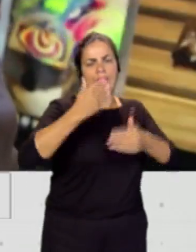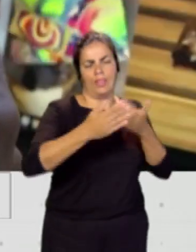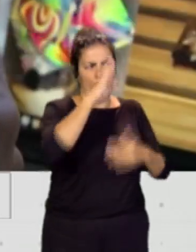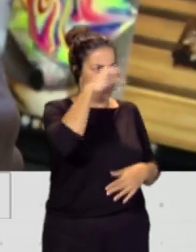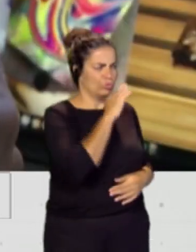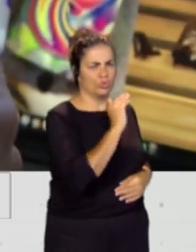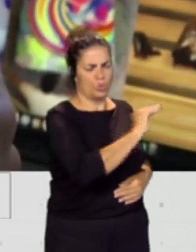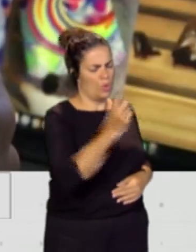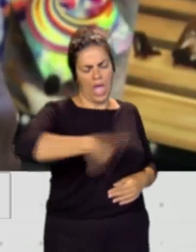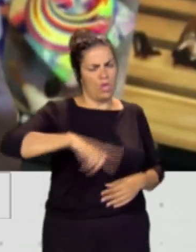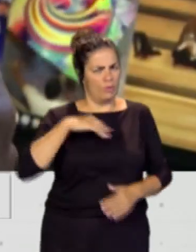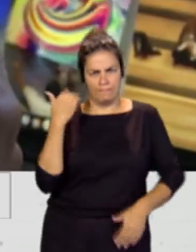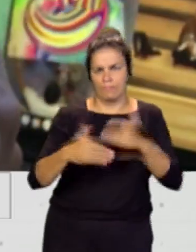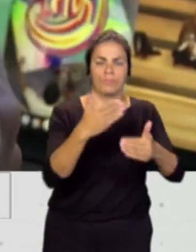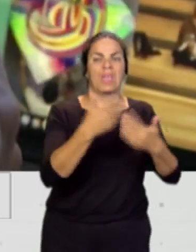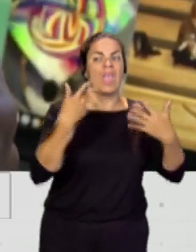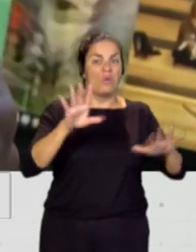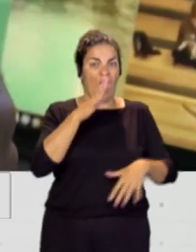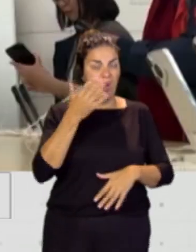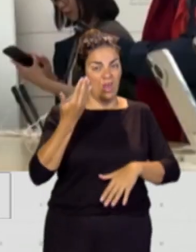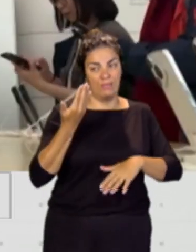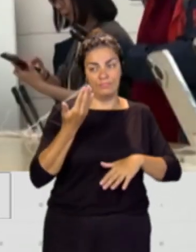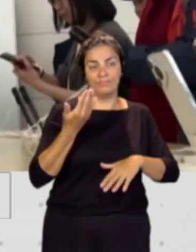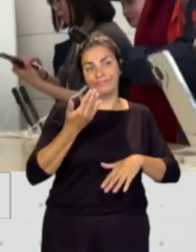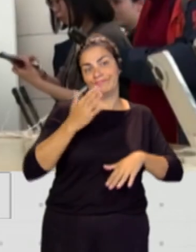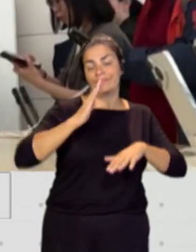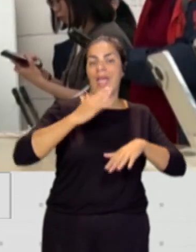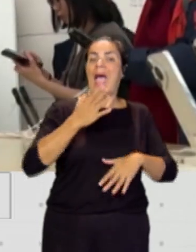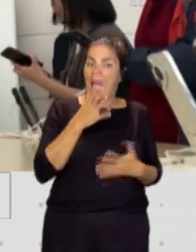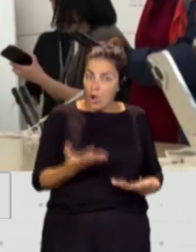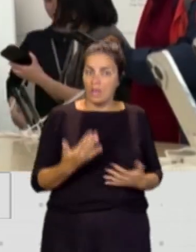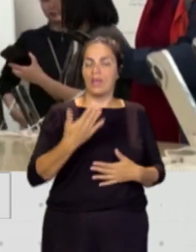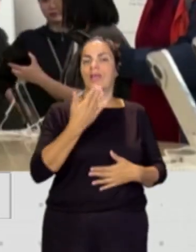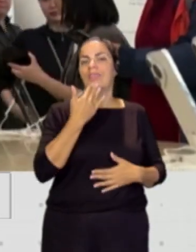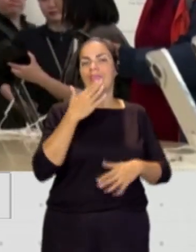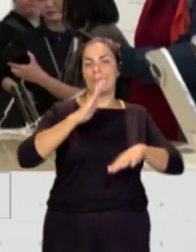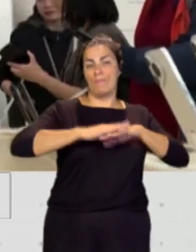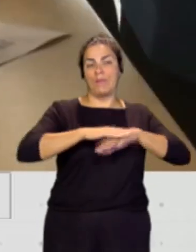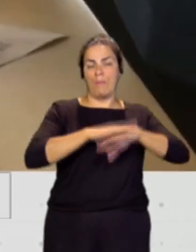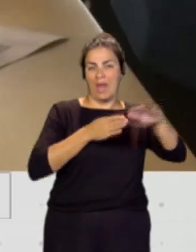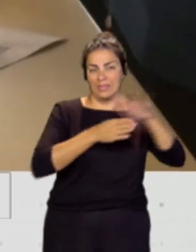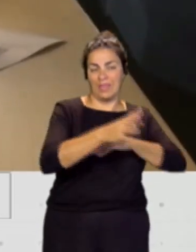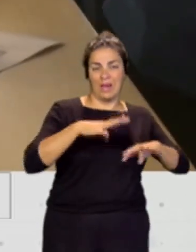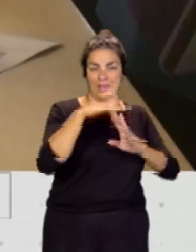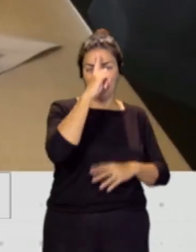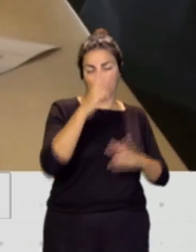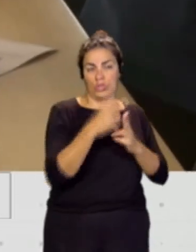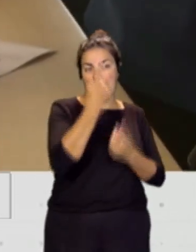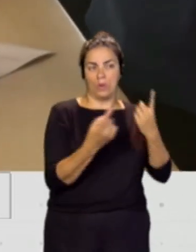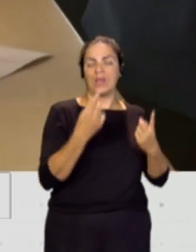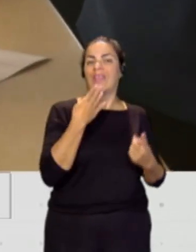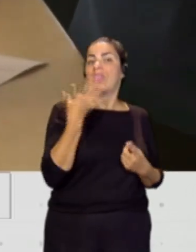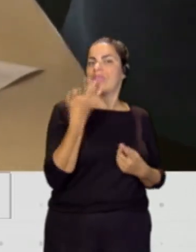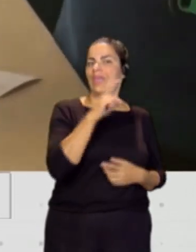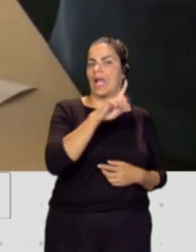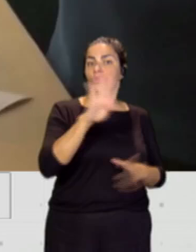hecho, aunque existe quizás ese tope ahora mismo actualmente de los 14 años para acceder a determinadas redes sociales, nos encontramos que ya los niños entre